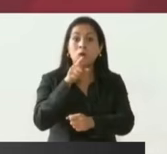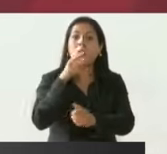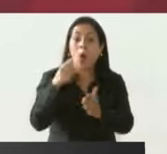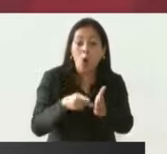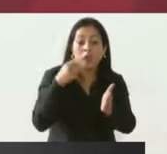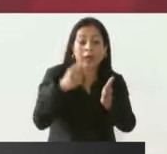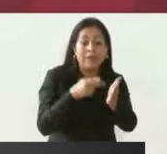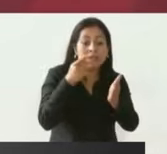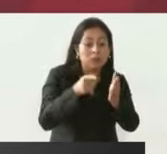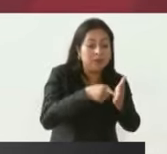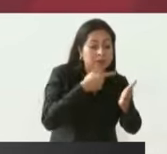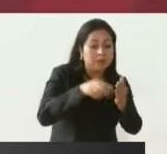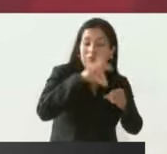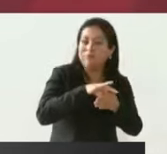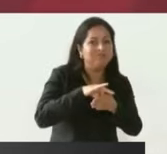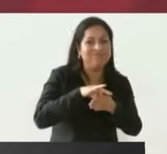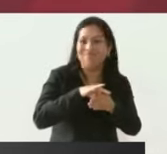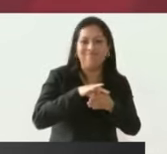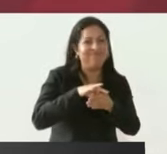no reelección